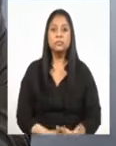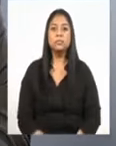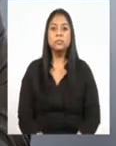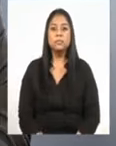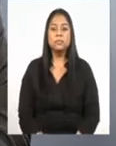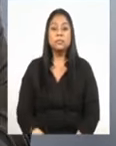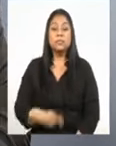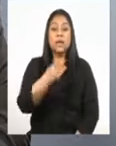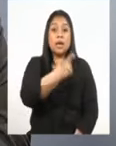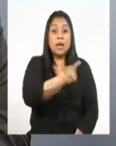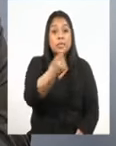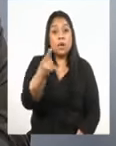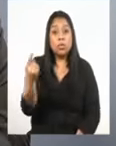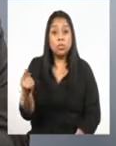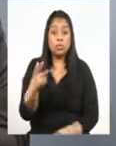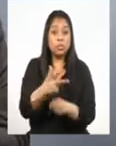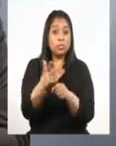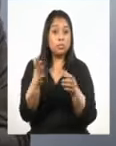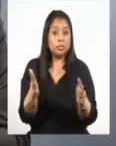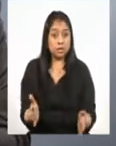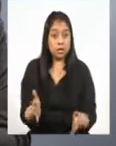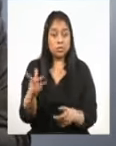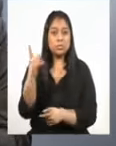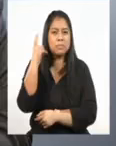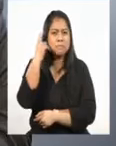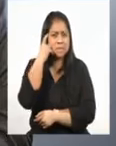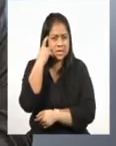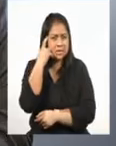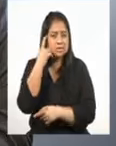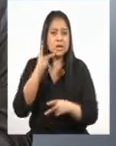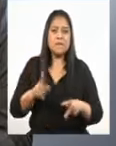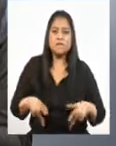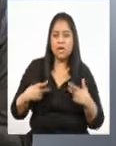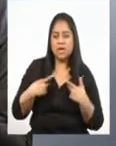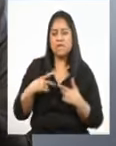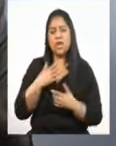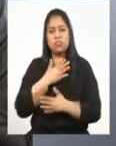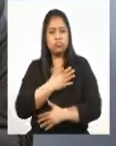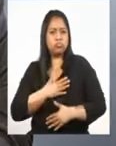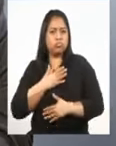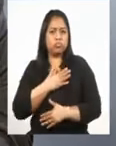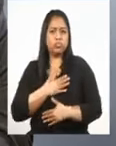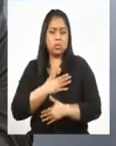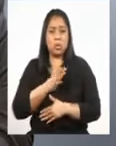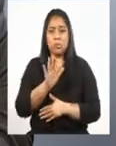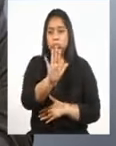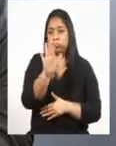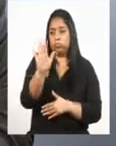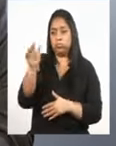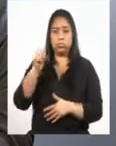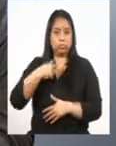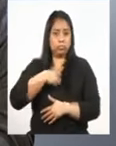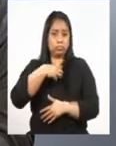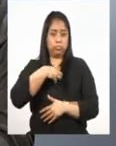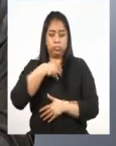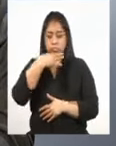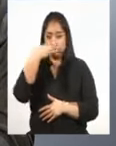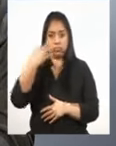Cada uno de los guatemaltecos piensa, vive, goza y sufre su realidad de distinta manera.